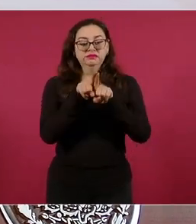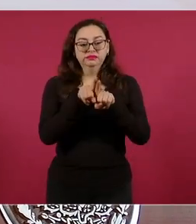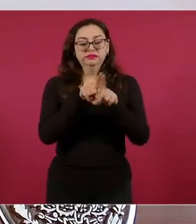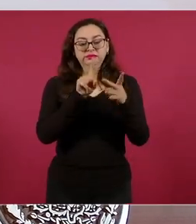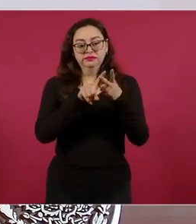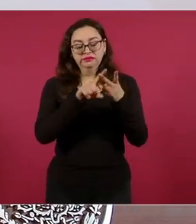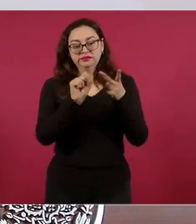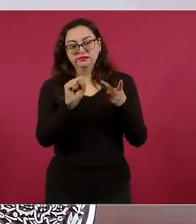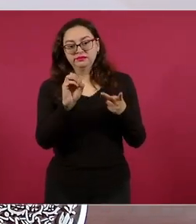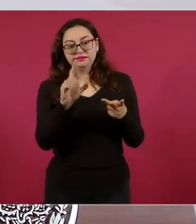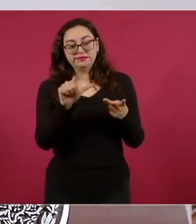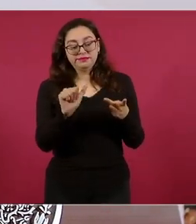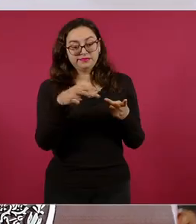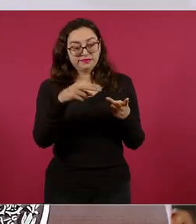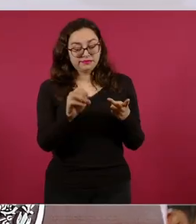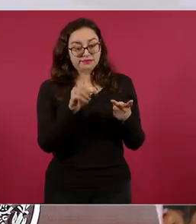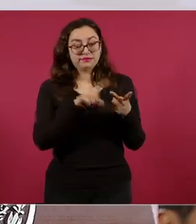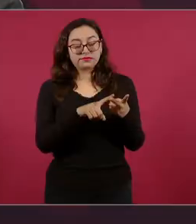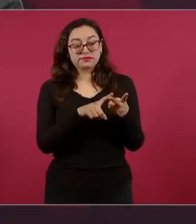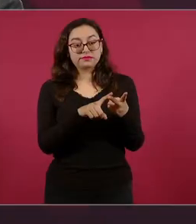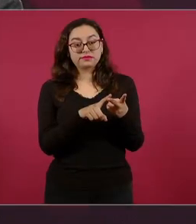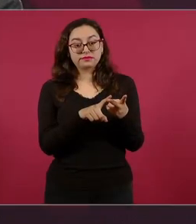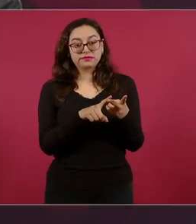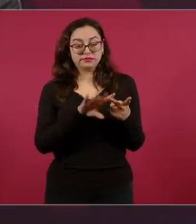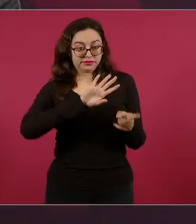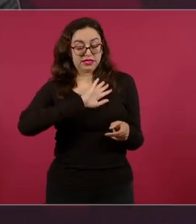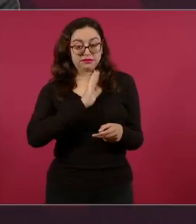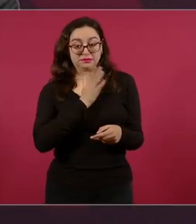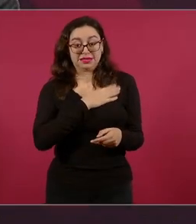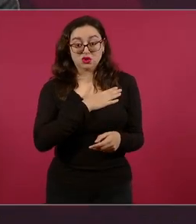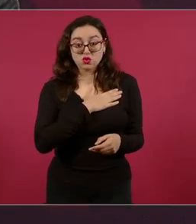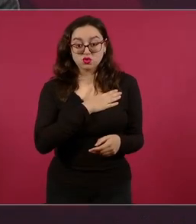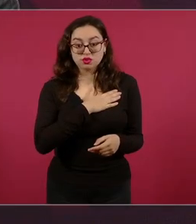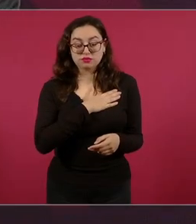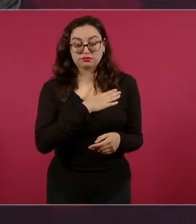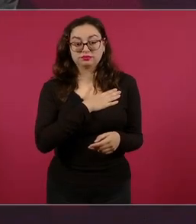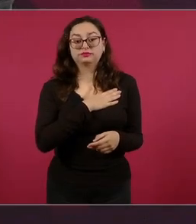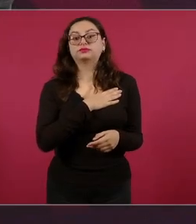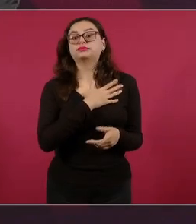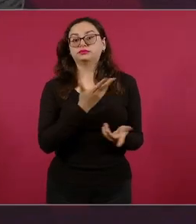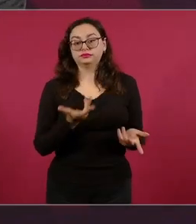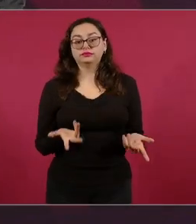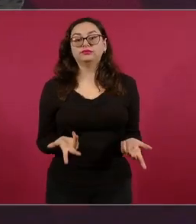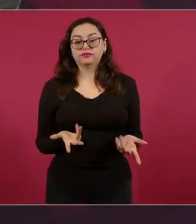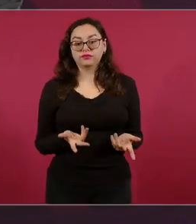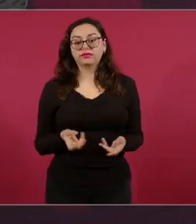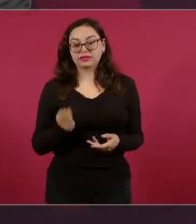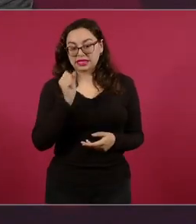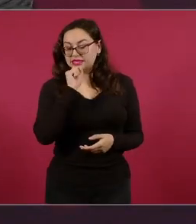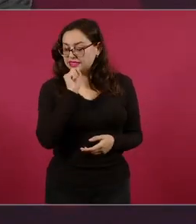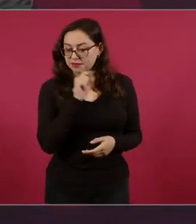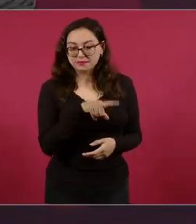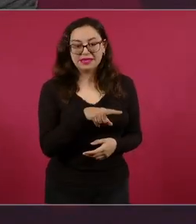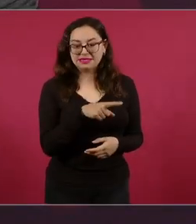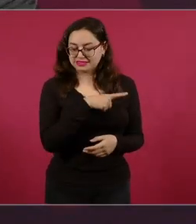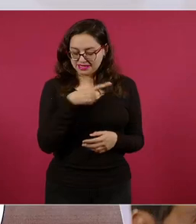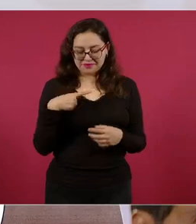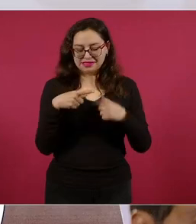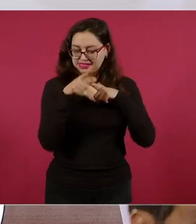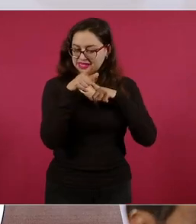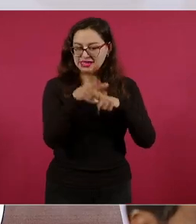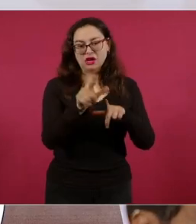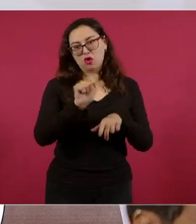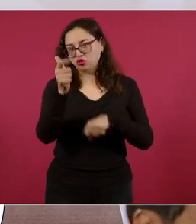de España, que también debe andar por ahí haciendo lo mismo,